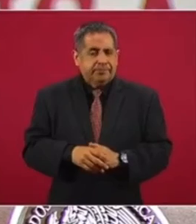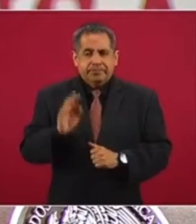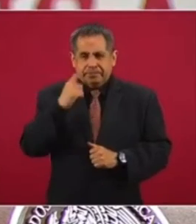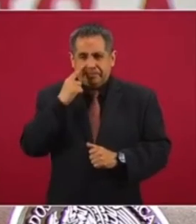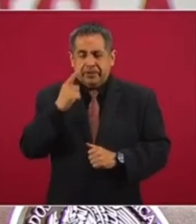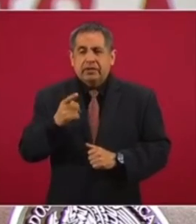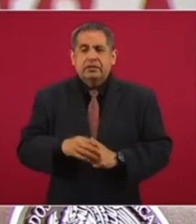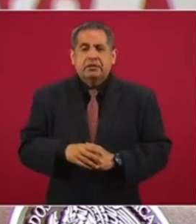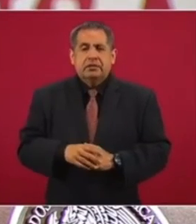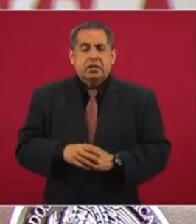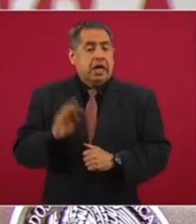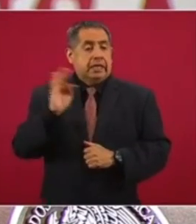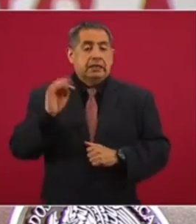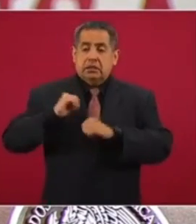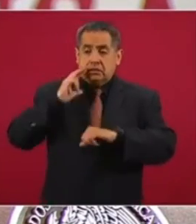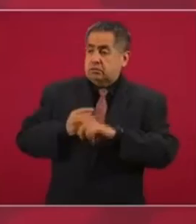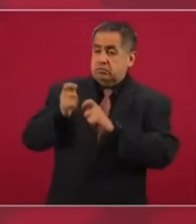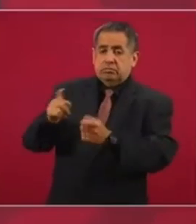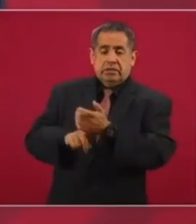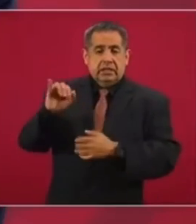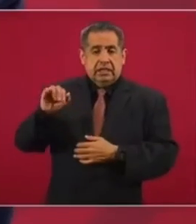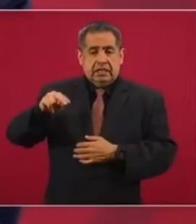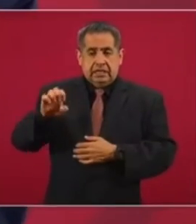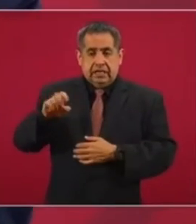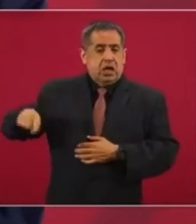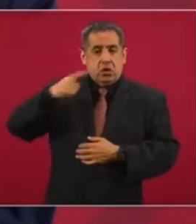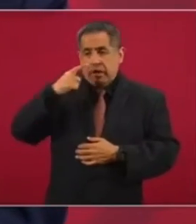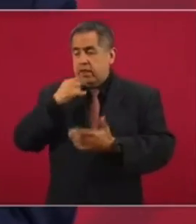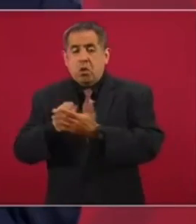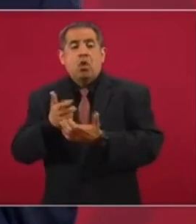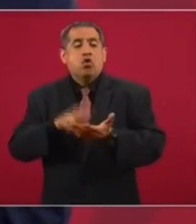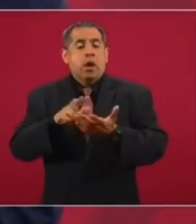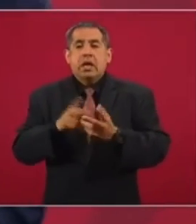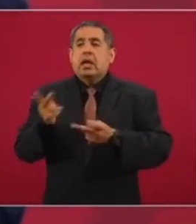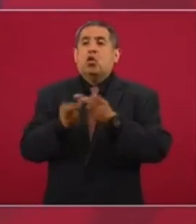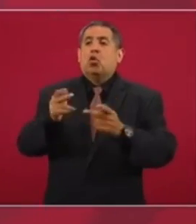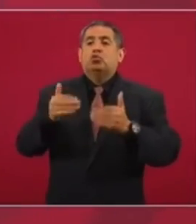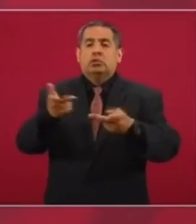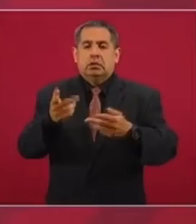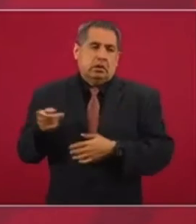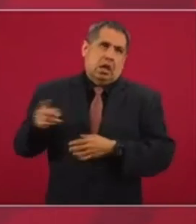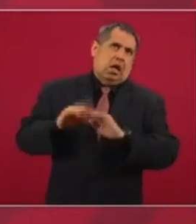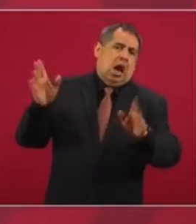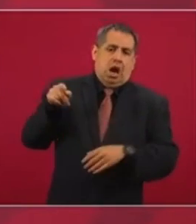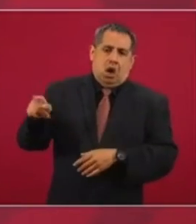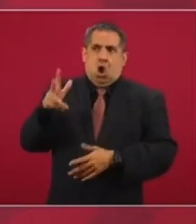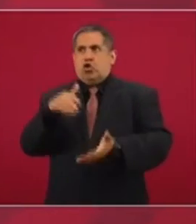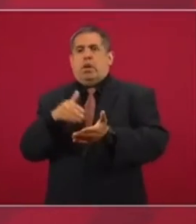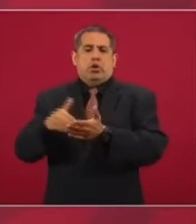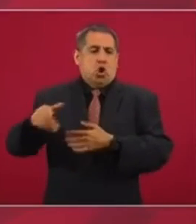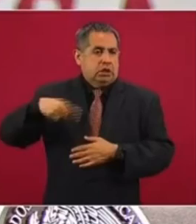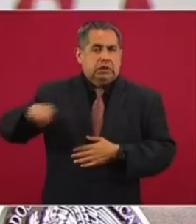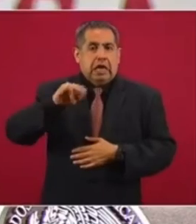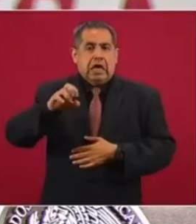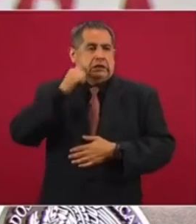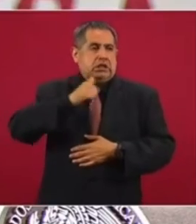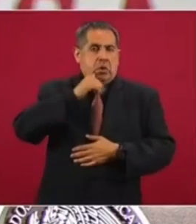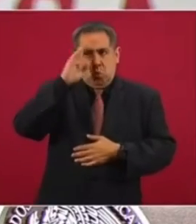queda en manos del INE decidir sobre el costo de la consulta, pues claro que va a costar 8 mil millones porque ellos